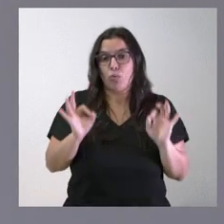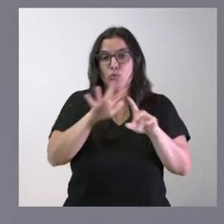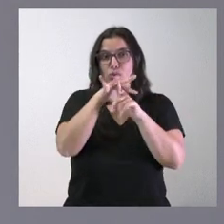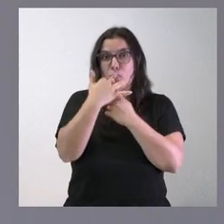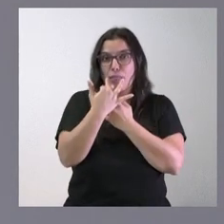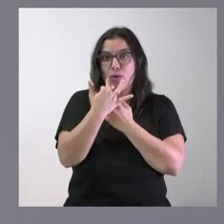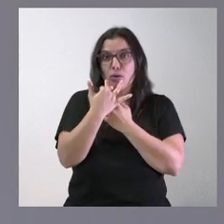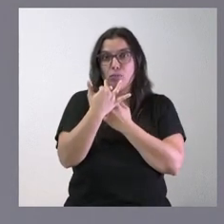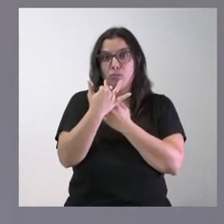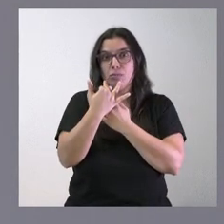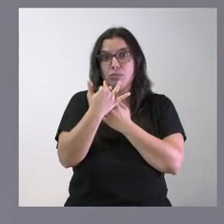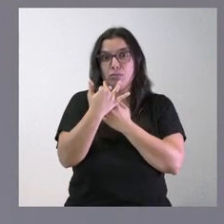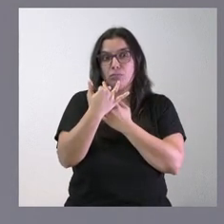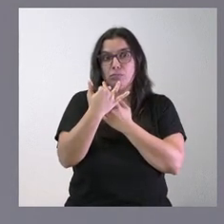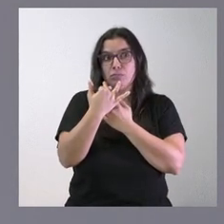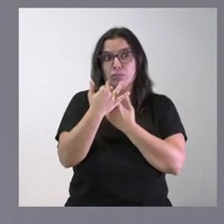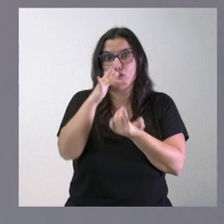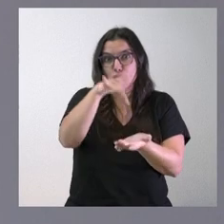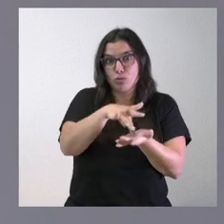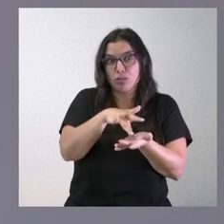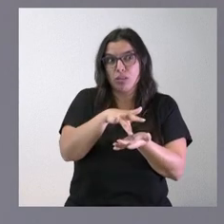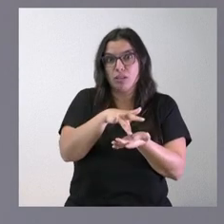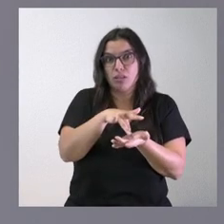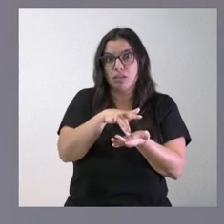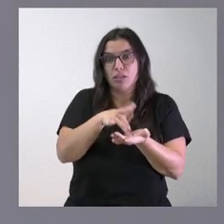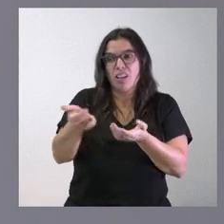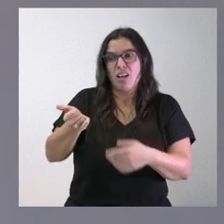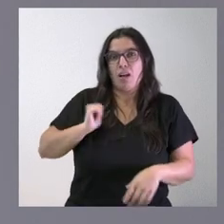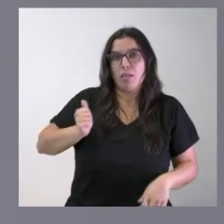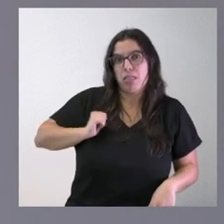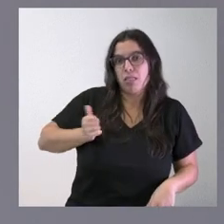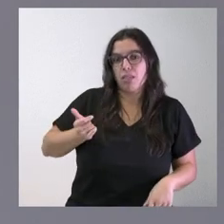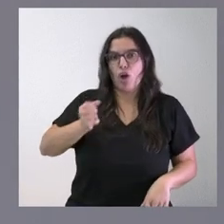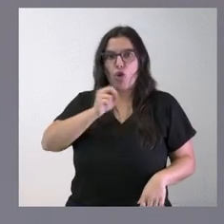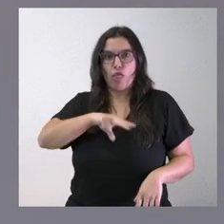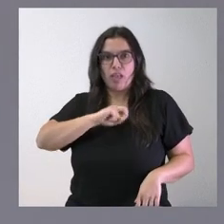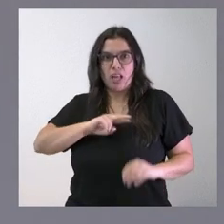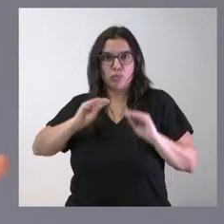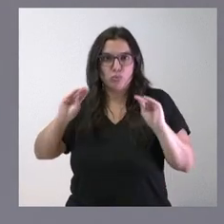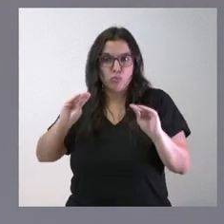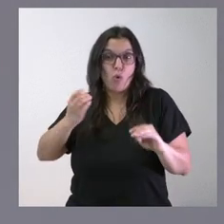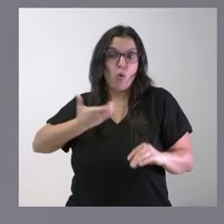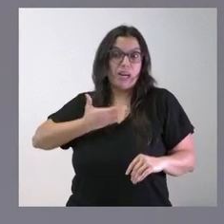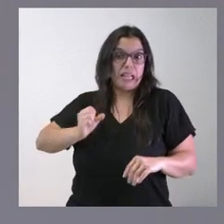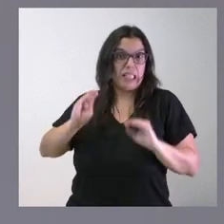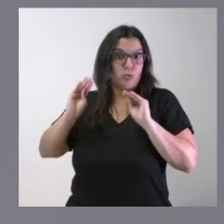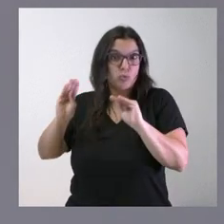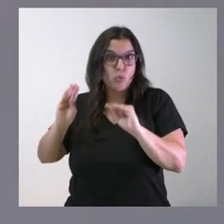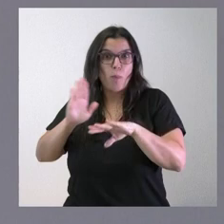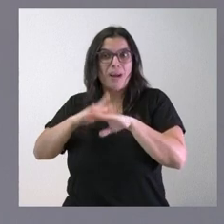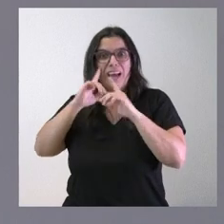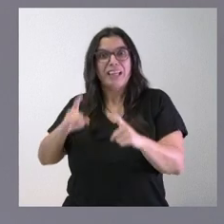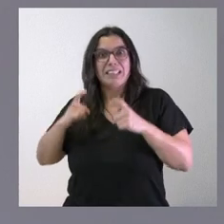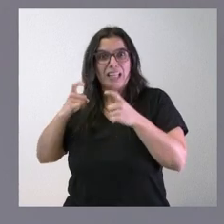atravesando utilice sus concejales o sus alcaldes para intentar hacer oposición